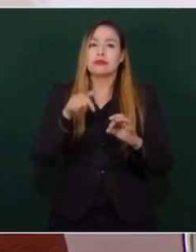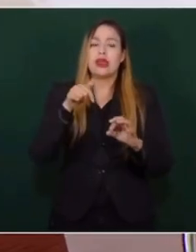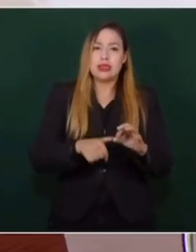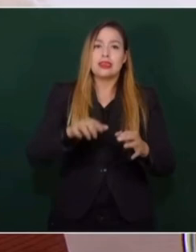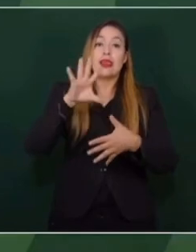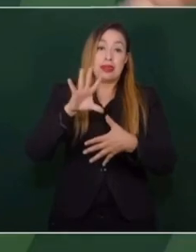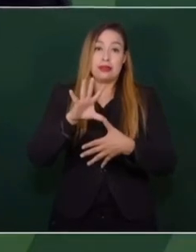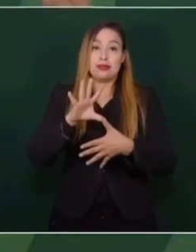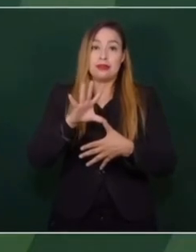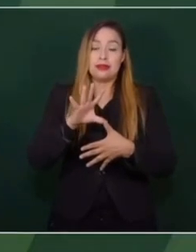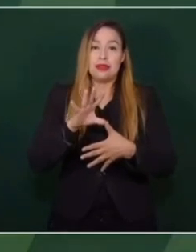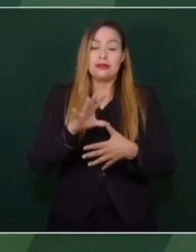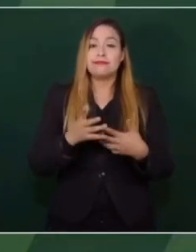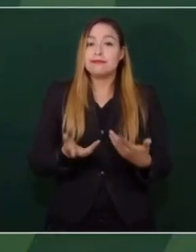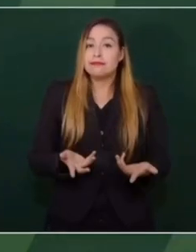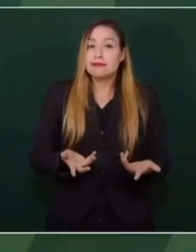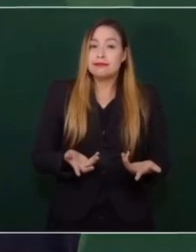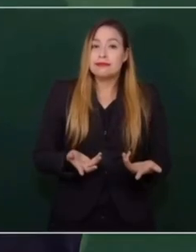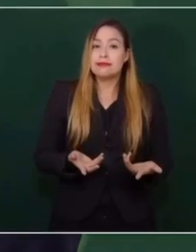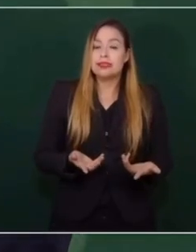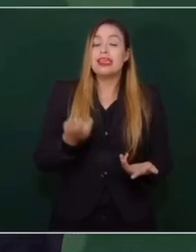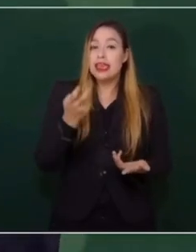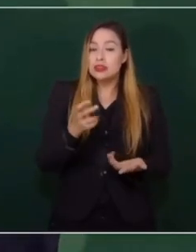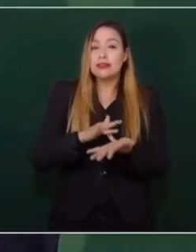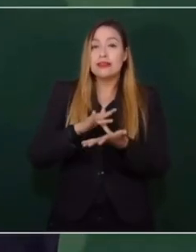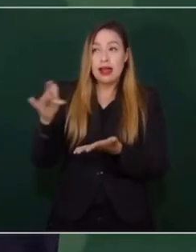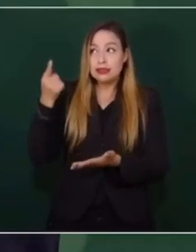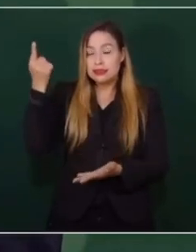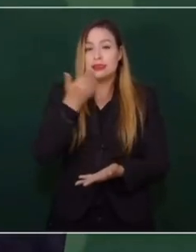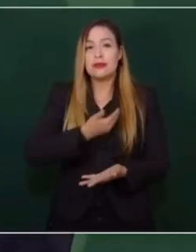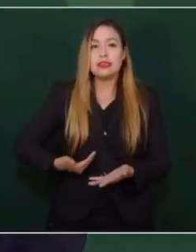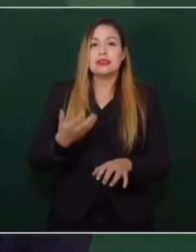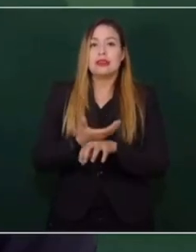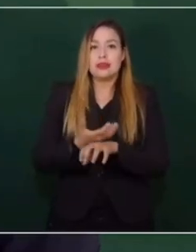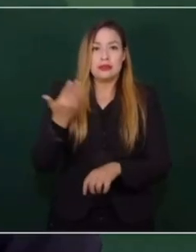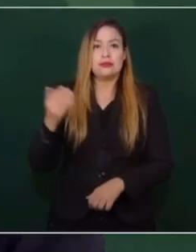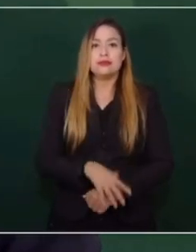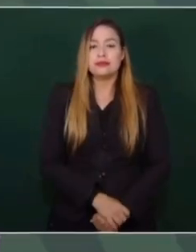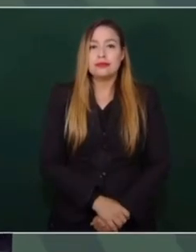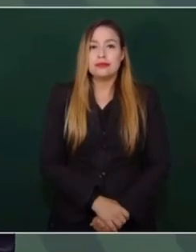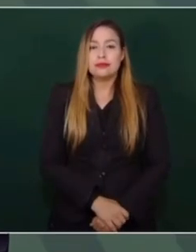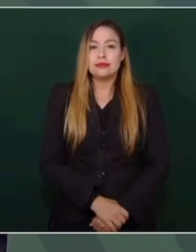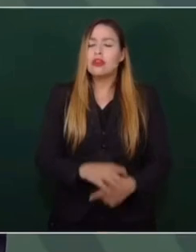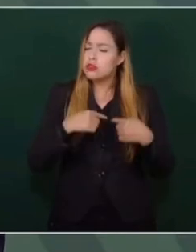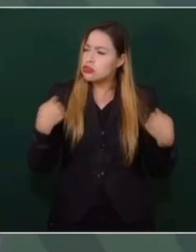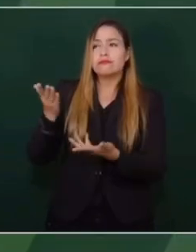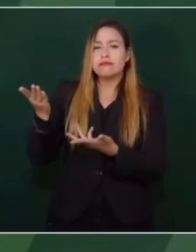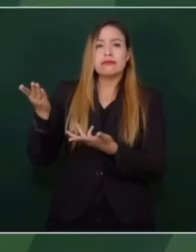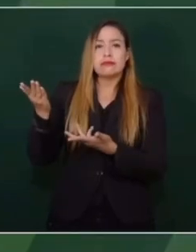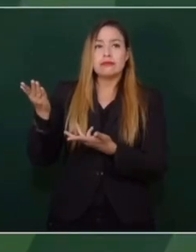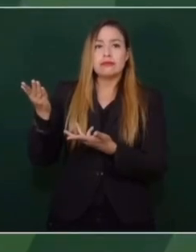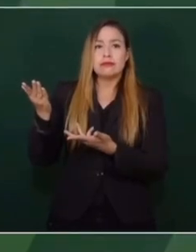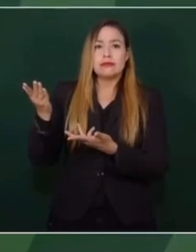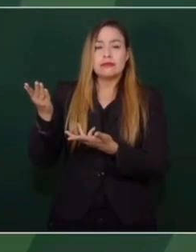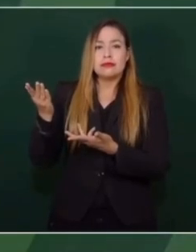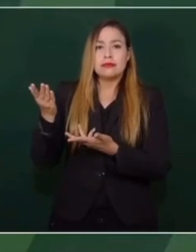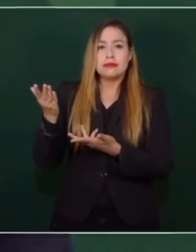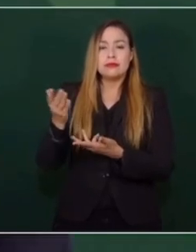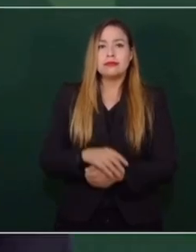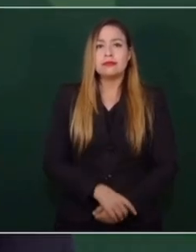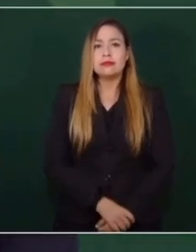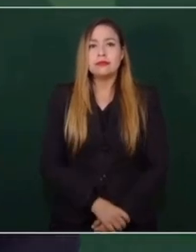América. Y se le va a deber al presidente Biden. Y nosotros vamos a reconocerlo. Y si